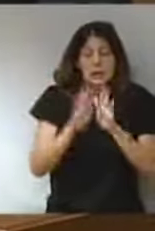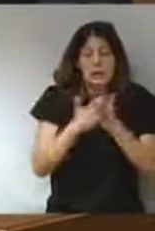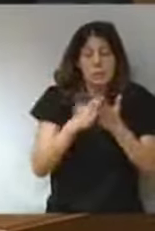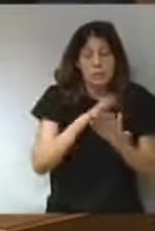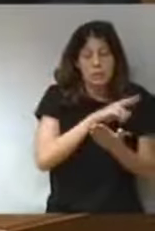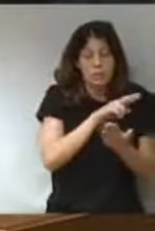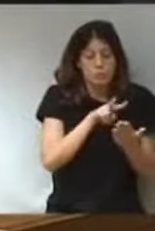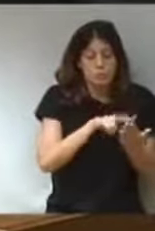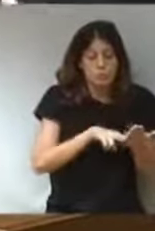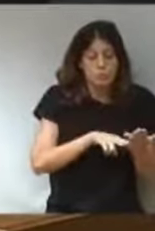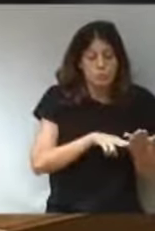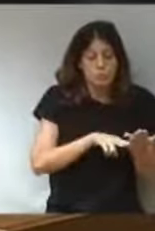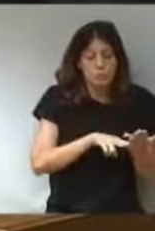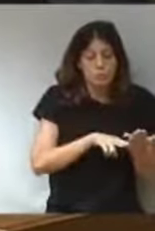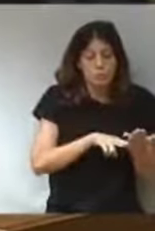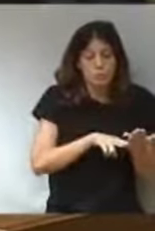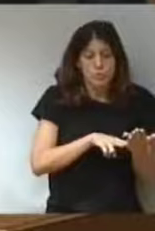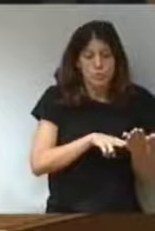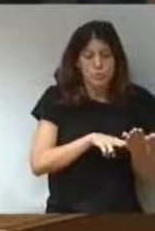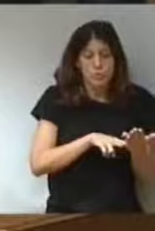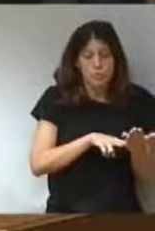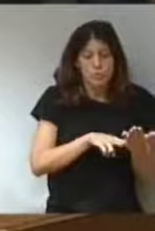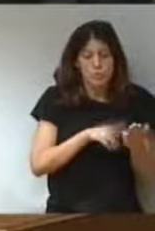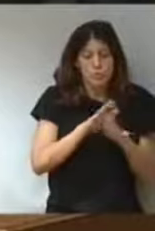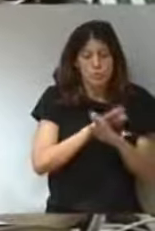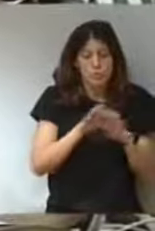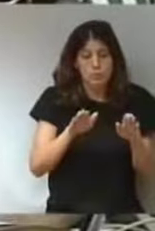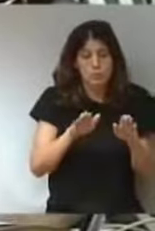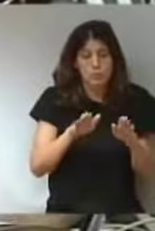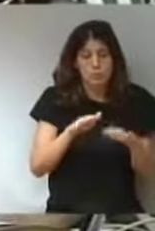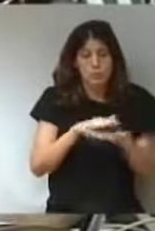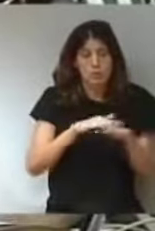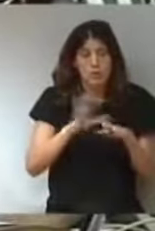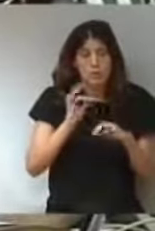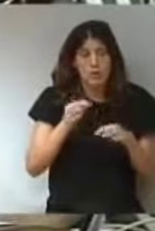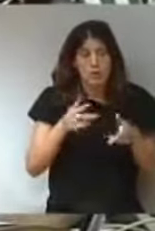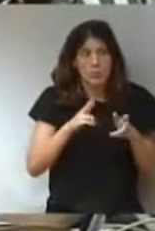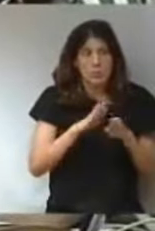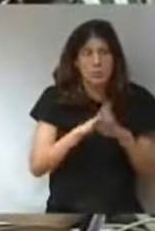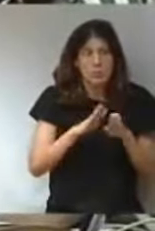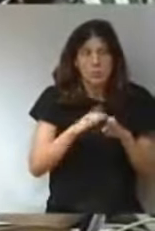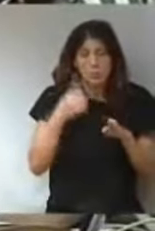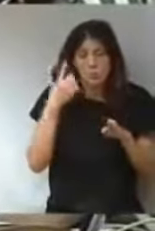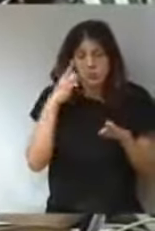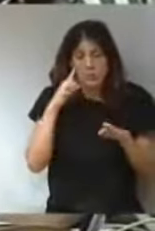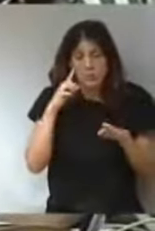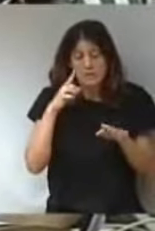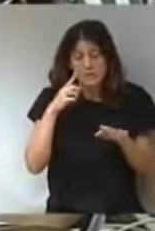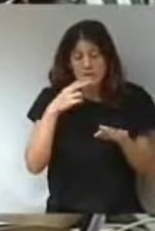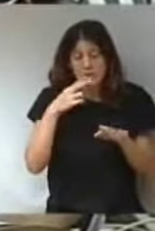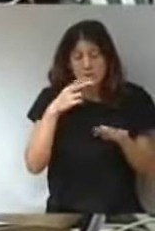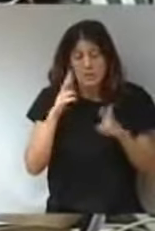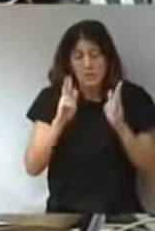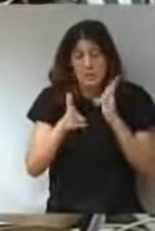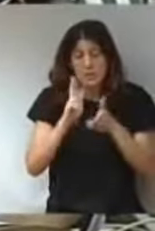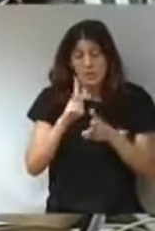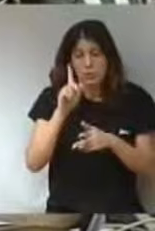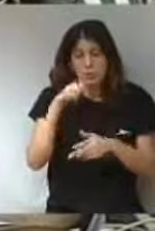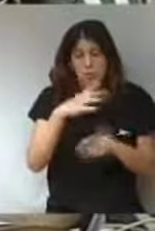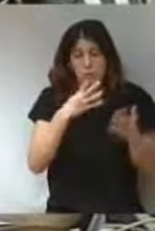que, además, no solamente leerá los libros que le autoriza el Ministerio de la Verdad. ¿Sabéis lo que hicieron los nacionalistas vascos en